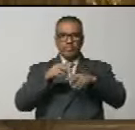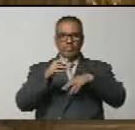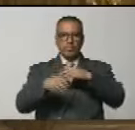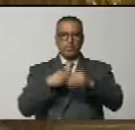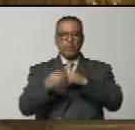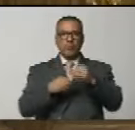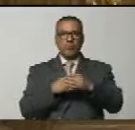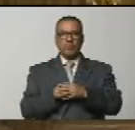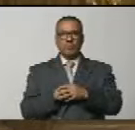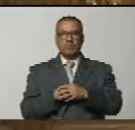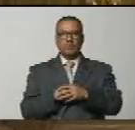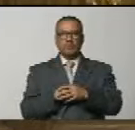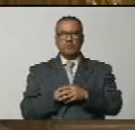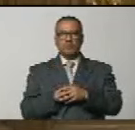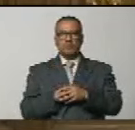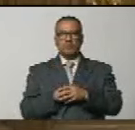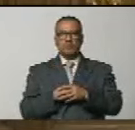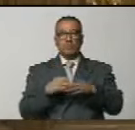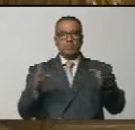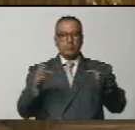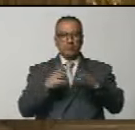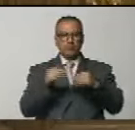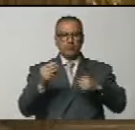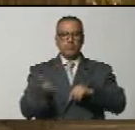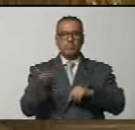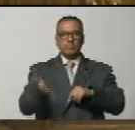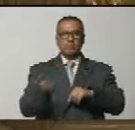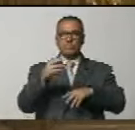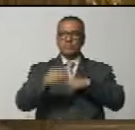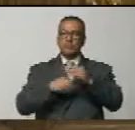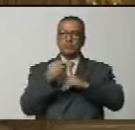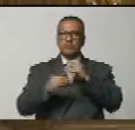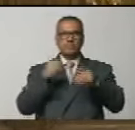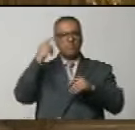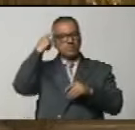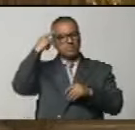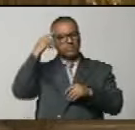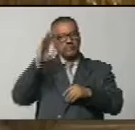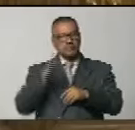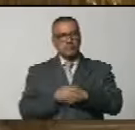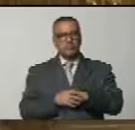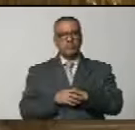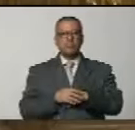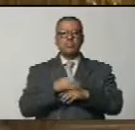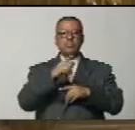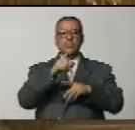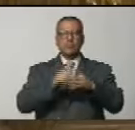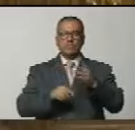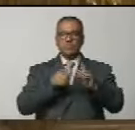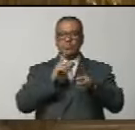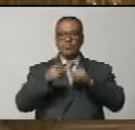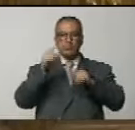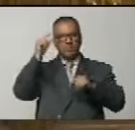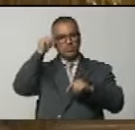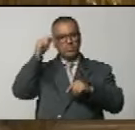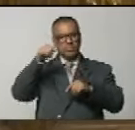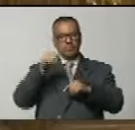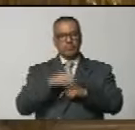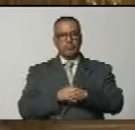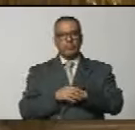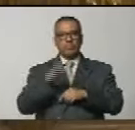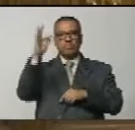sido una de las elecciones más importantes, ha sido precisamente la que tuvo lugar hace algunos días en la